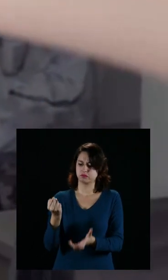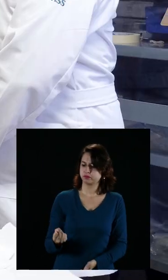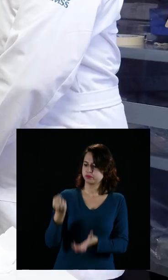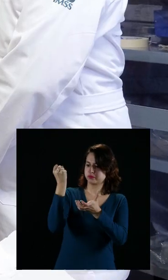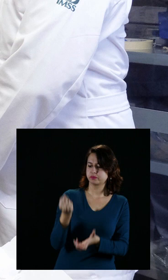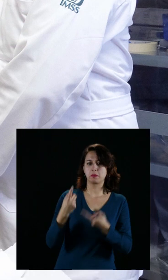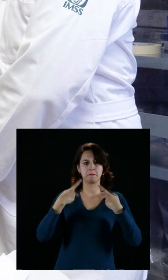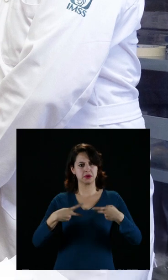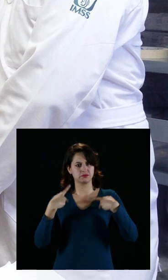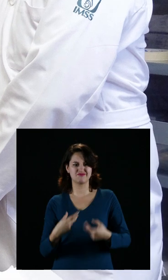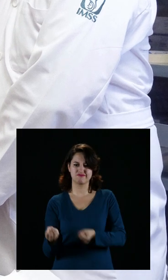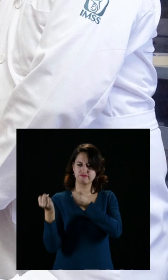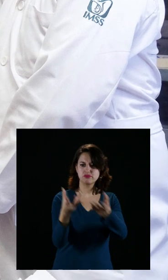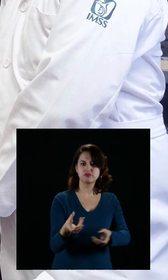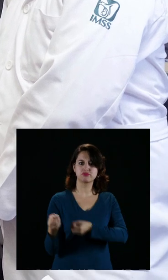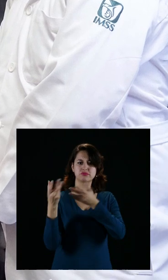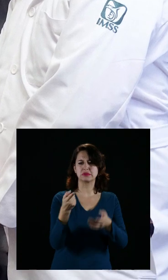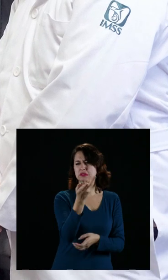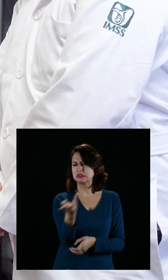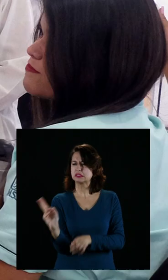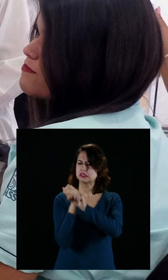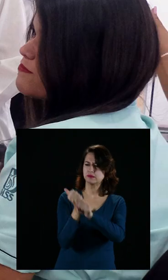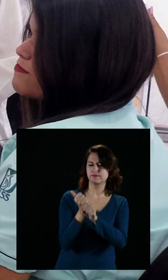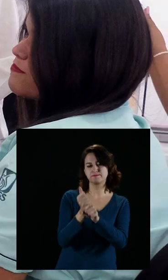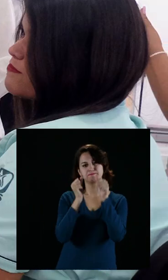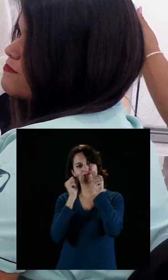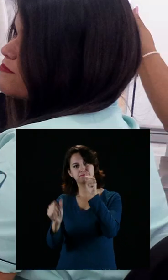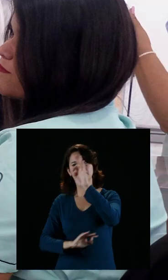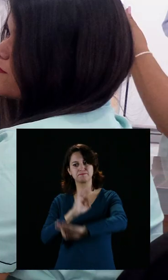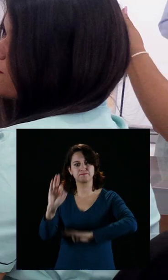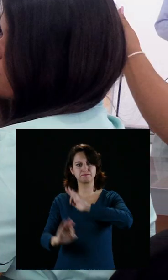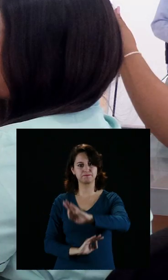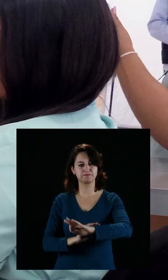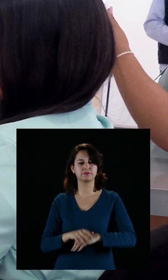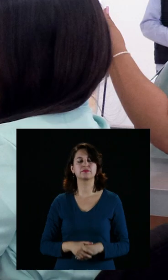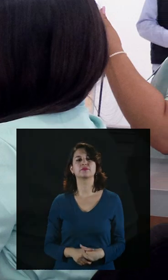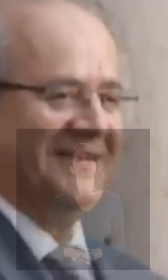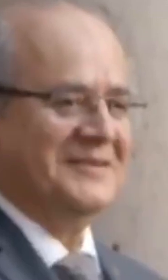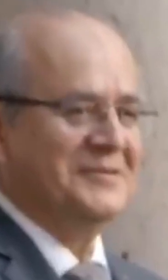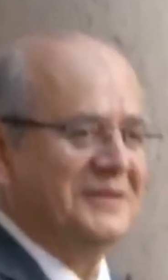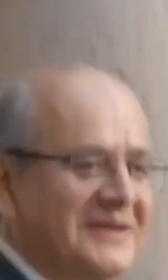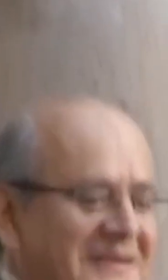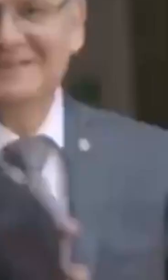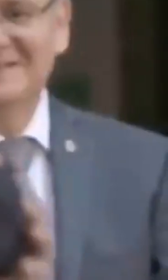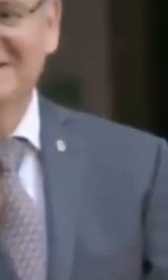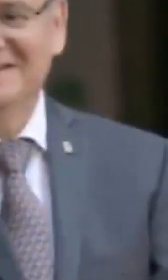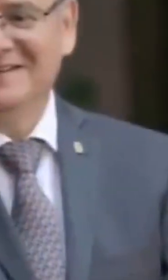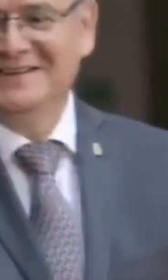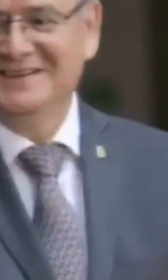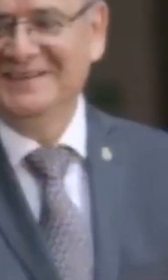No debemos escatimar en recursos materiales y humanos para atender el dolor de las mexicanas y de los mexicanos.